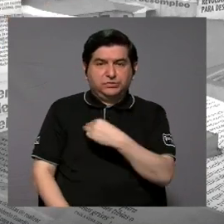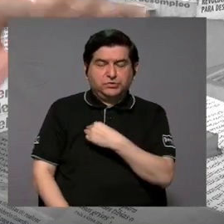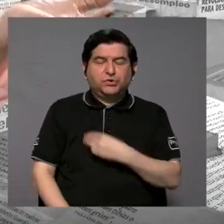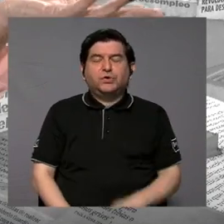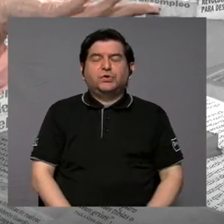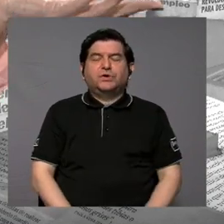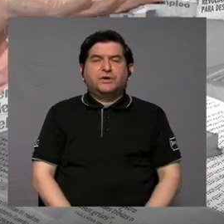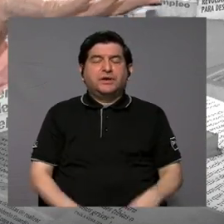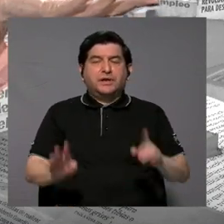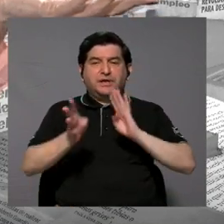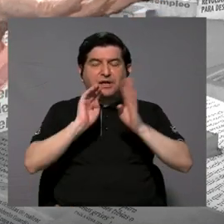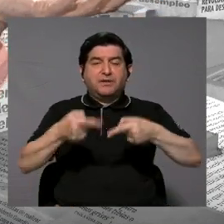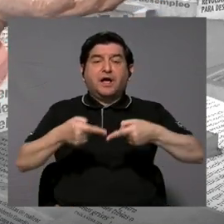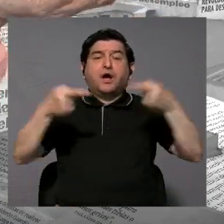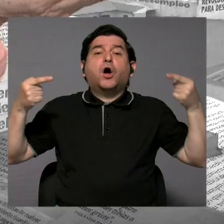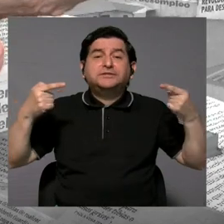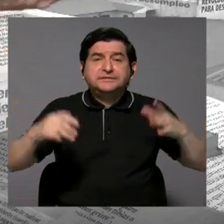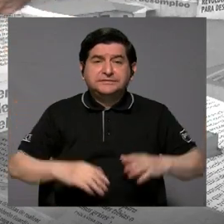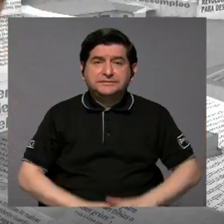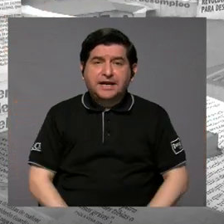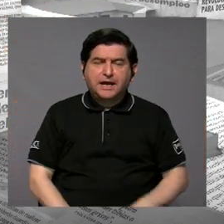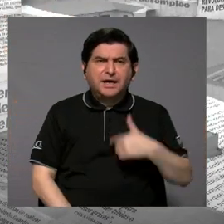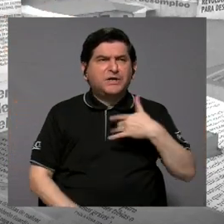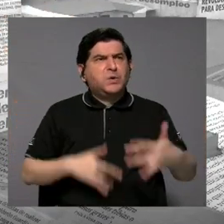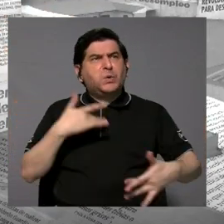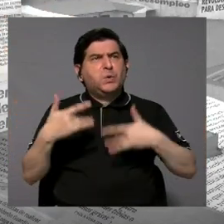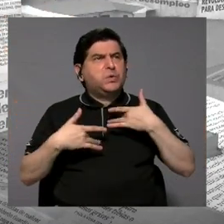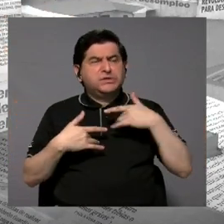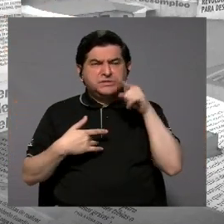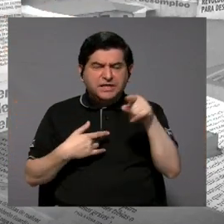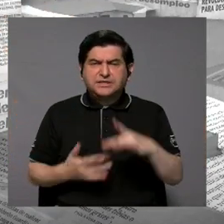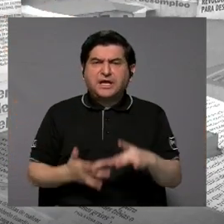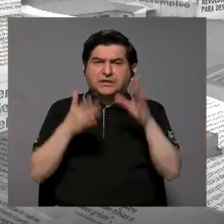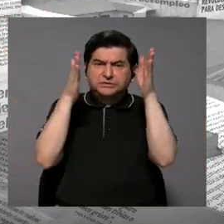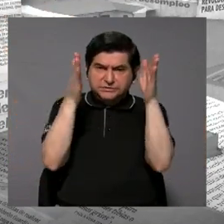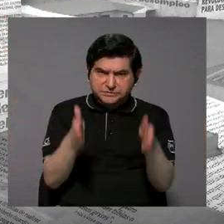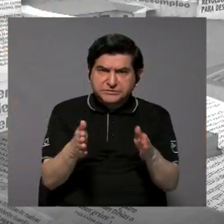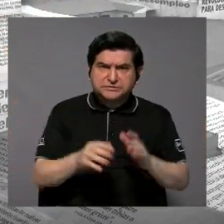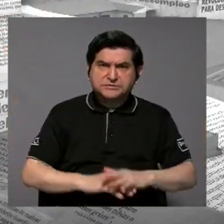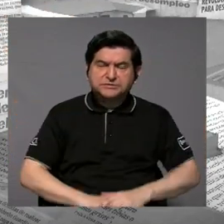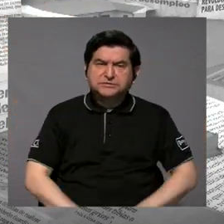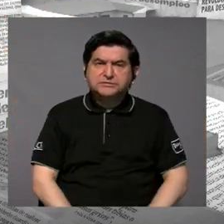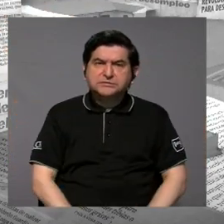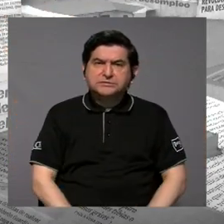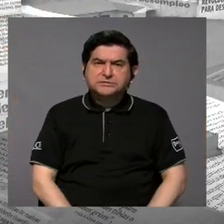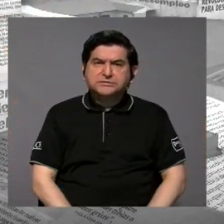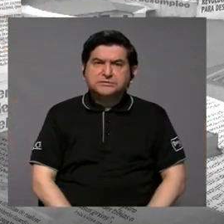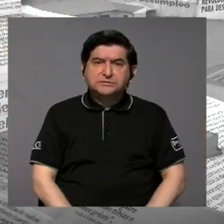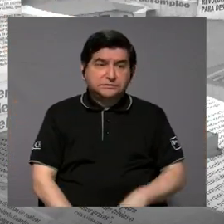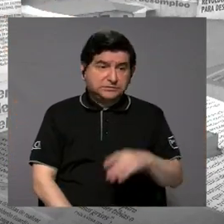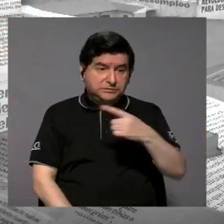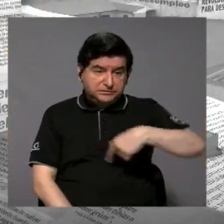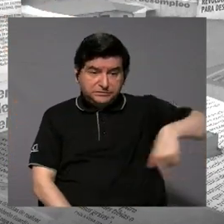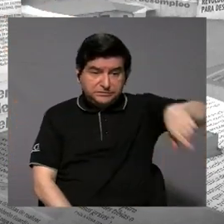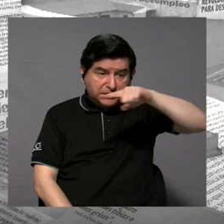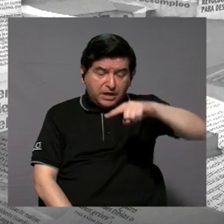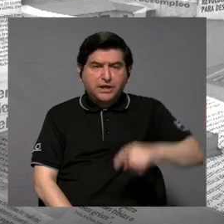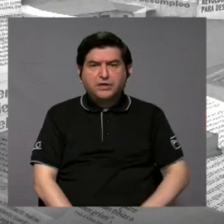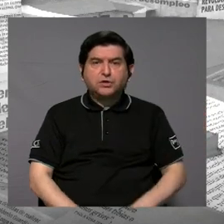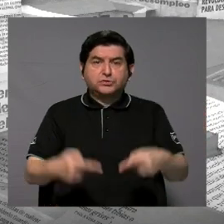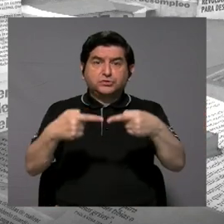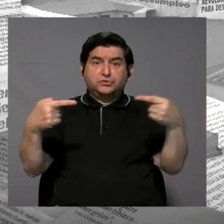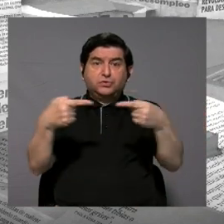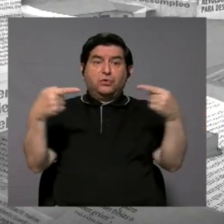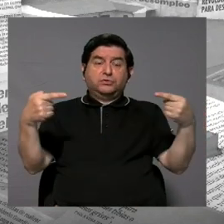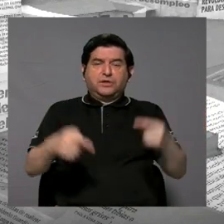se han pronunciado en contra, entonces uno siente que si ellos son los expertos y dan una reacción